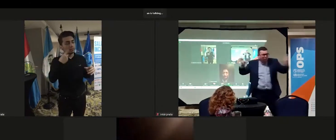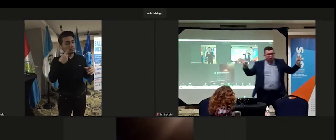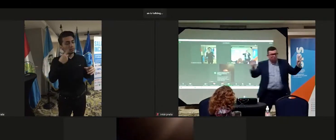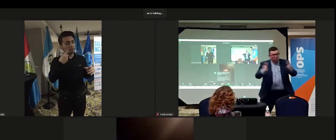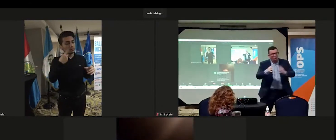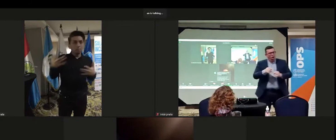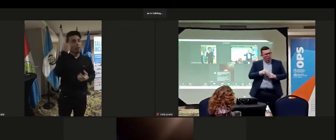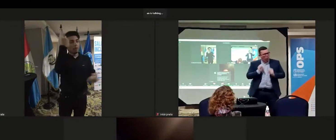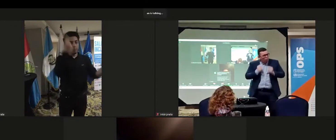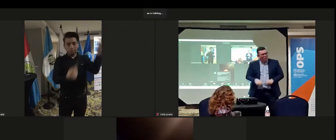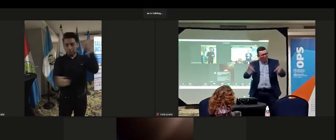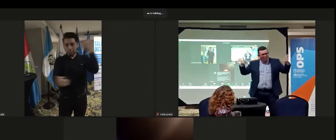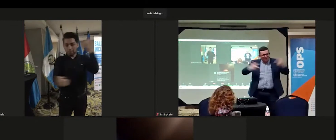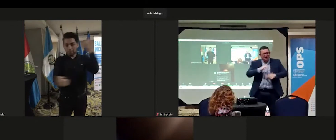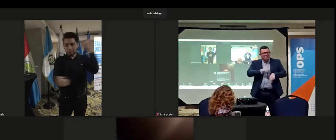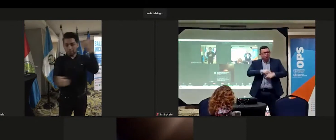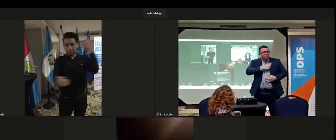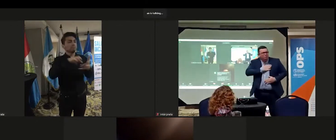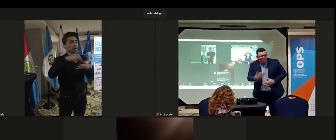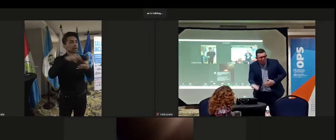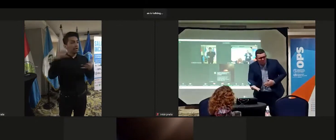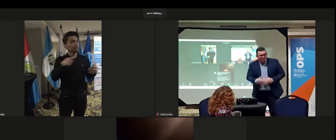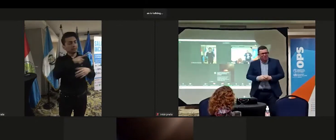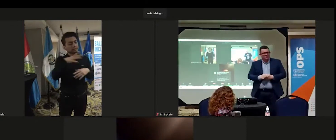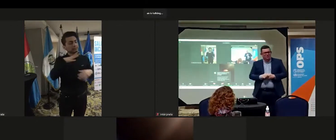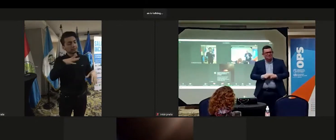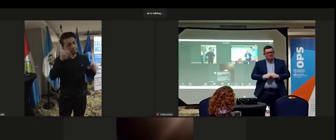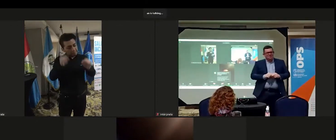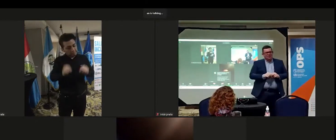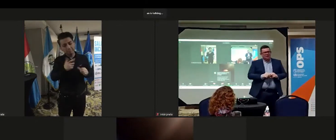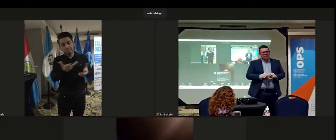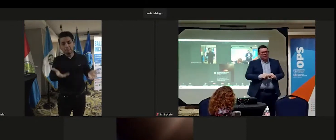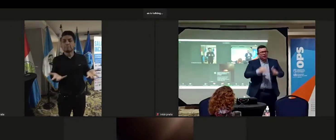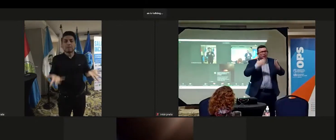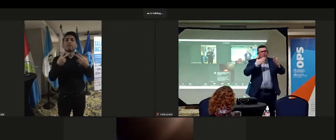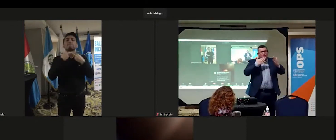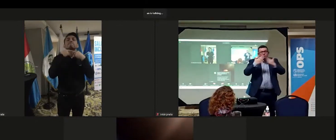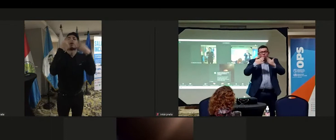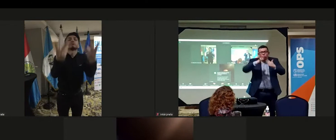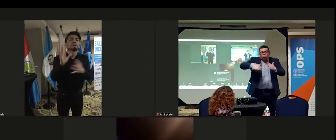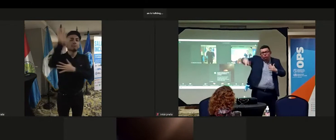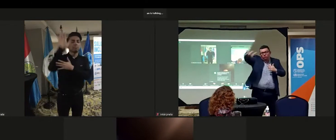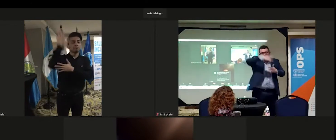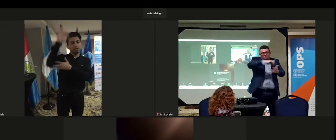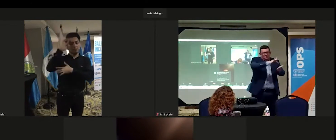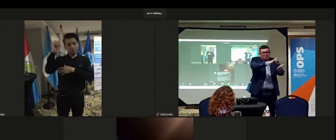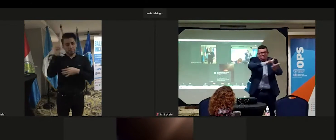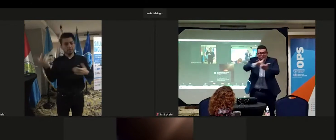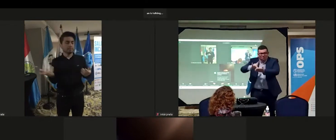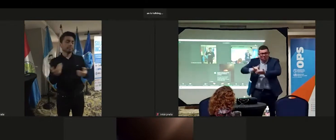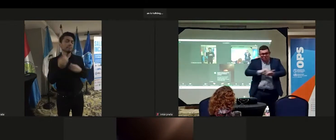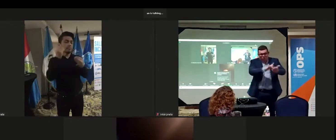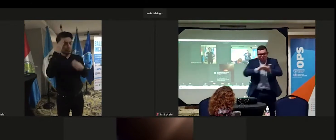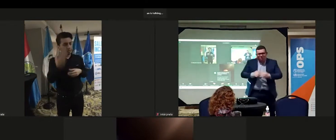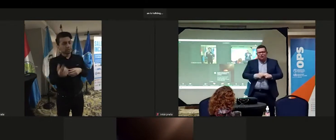que a veces sacar tiempo es complicado, y participamos, y están allí dispuestos a levantar sus voces. Gracias a cada